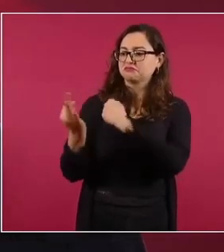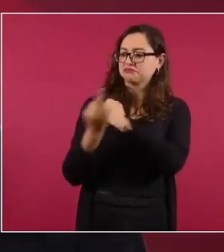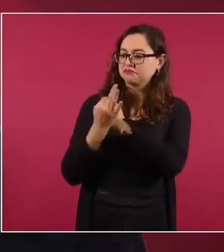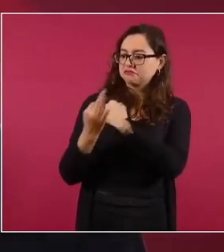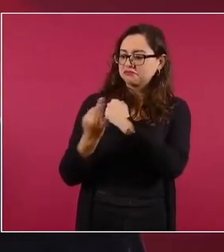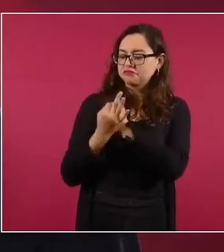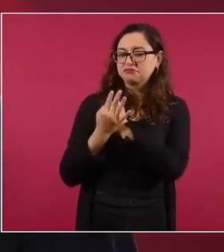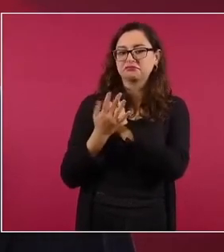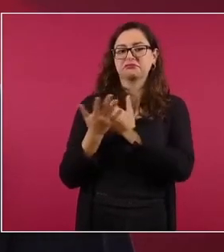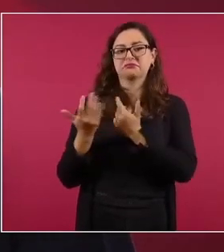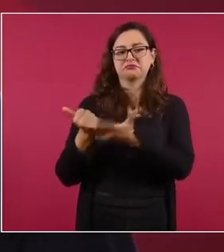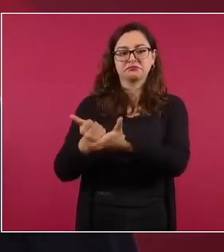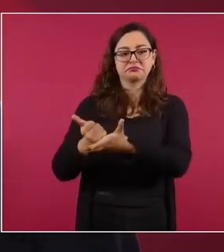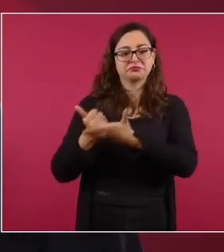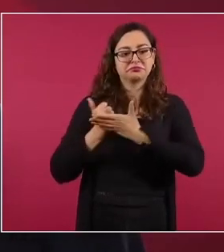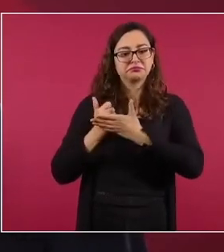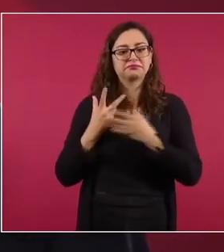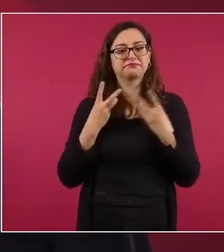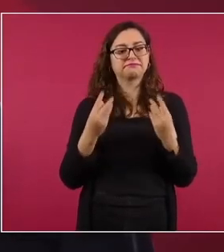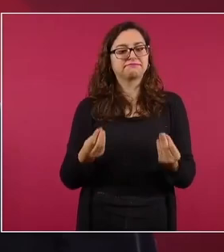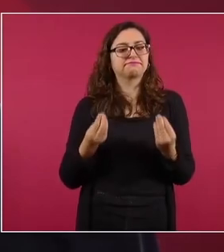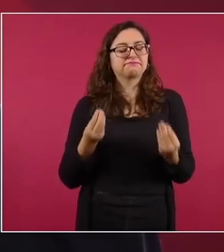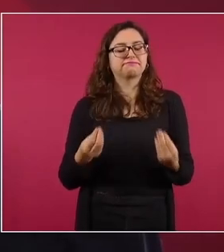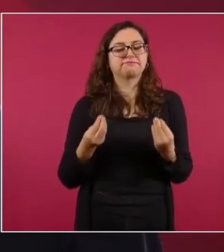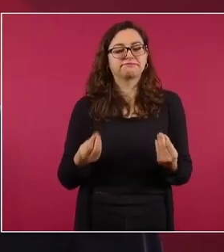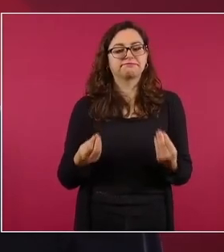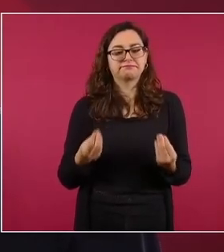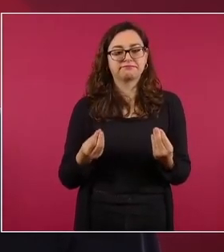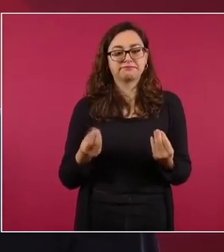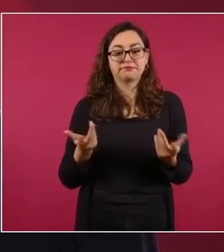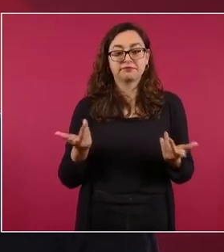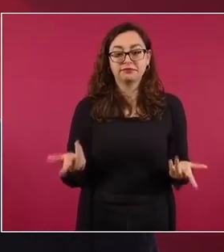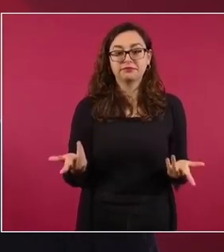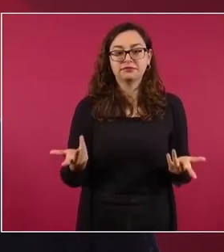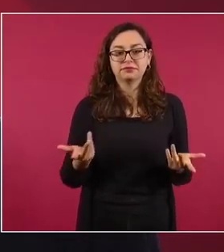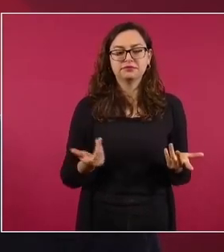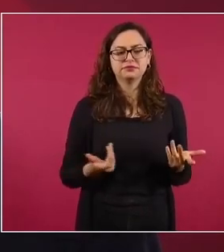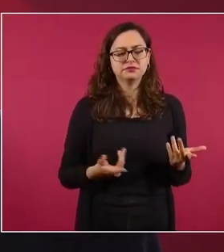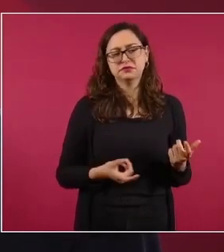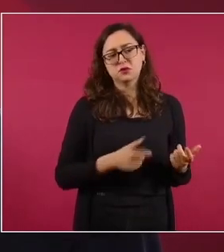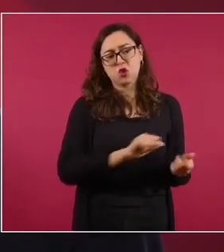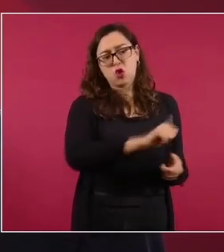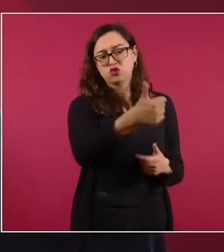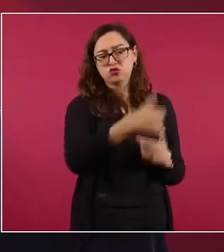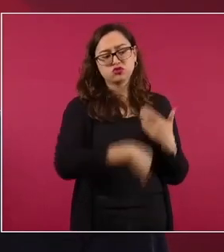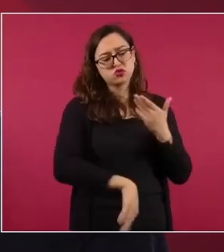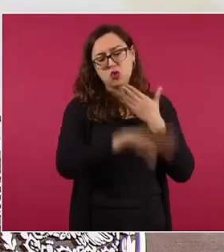Hay quienes piensan distintos los respecto. Esto,